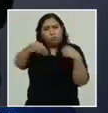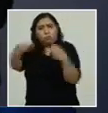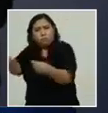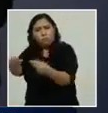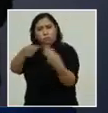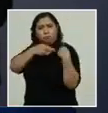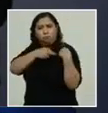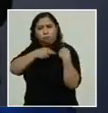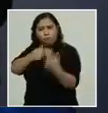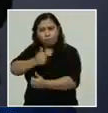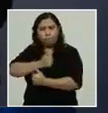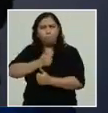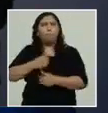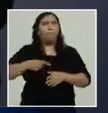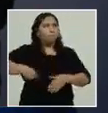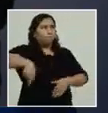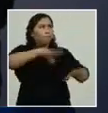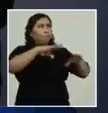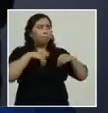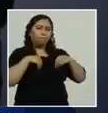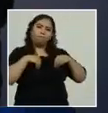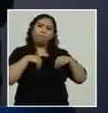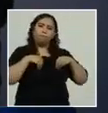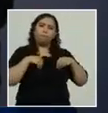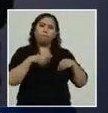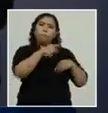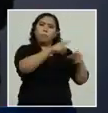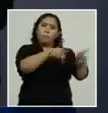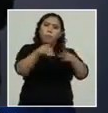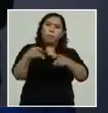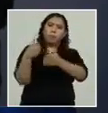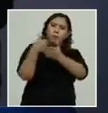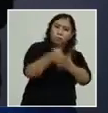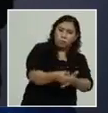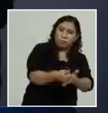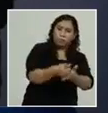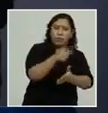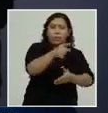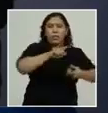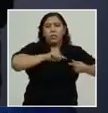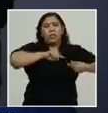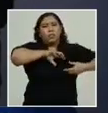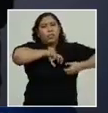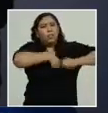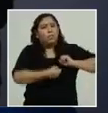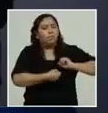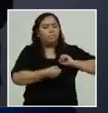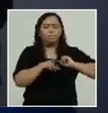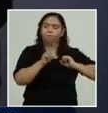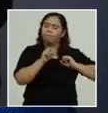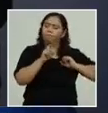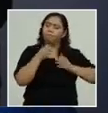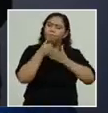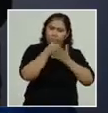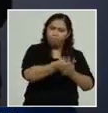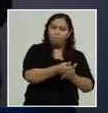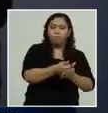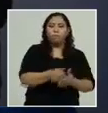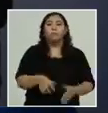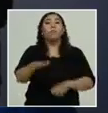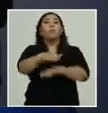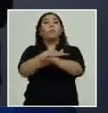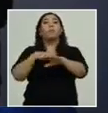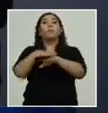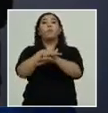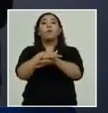poder poner en zonas seguras a la población y evitar el sufrimiento humano. Pueblo hondureño apoyemos